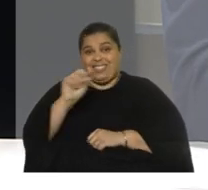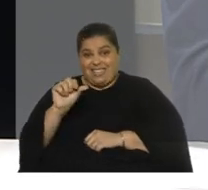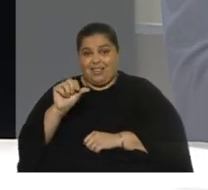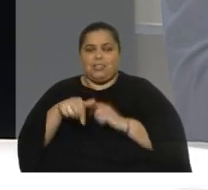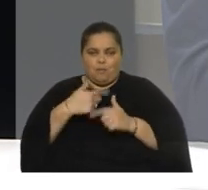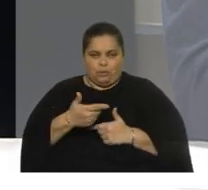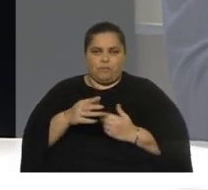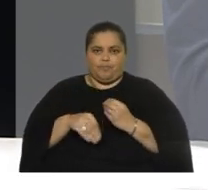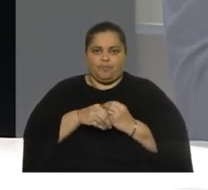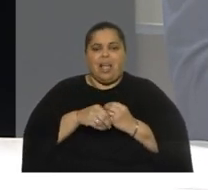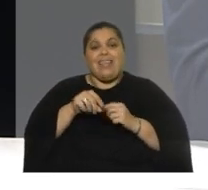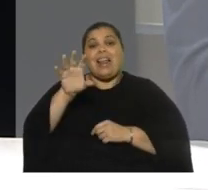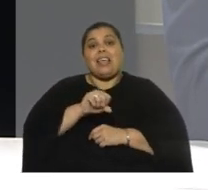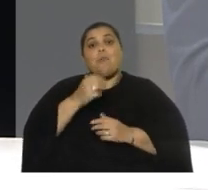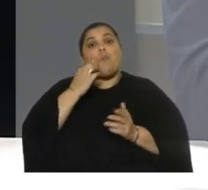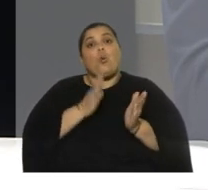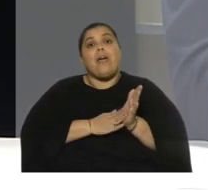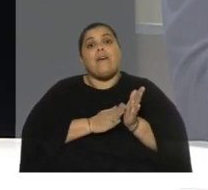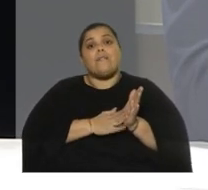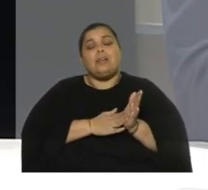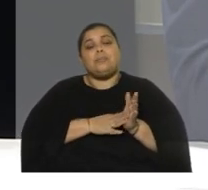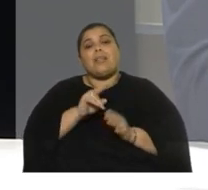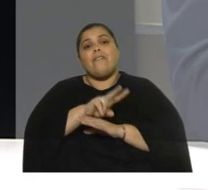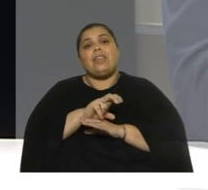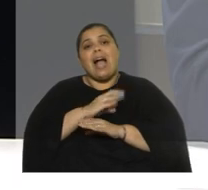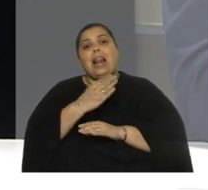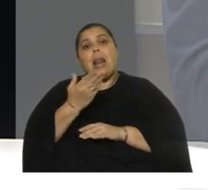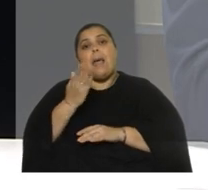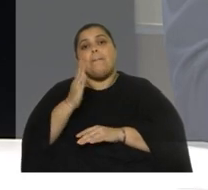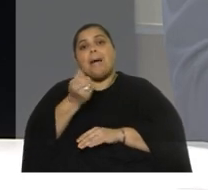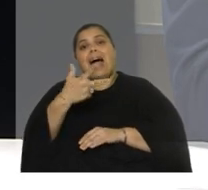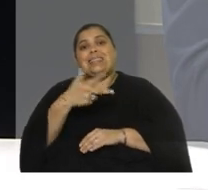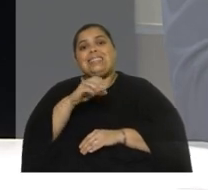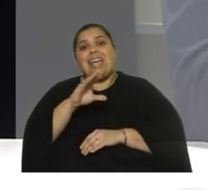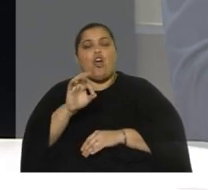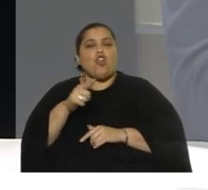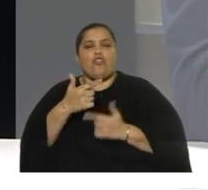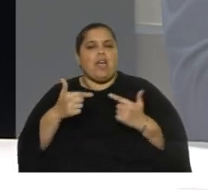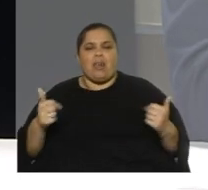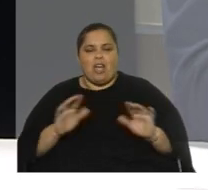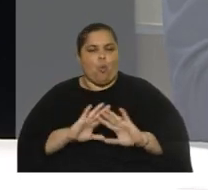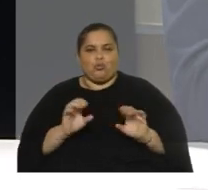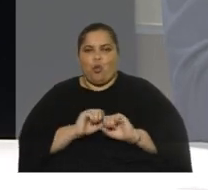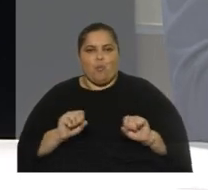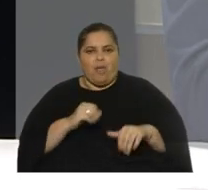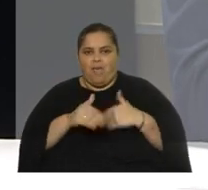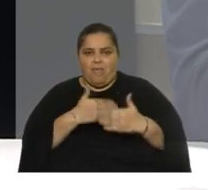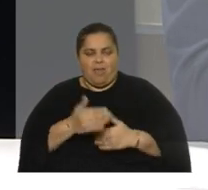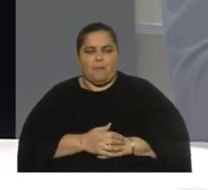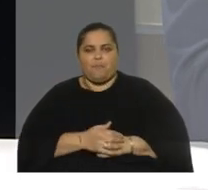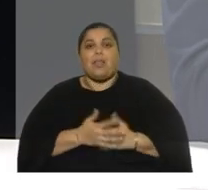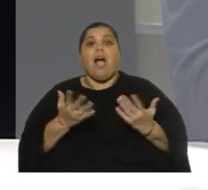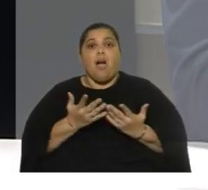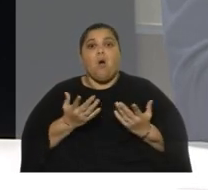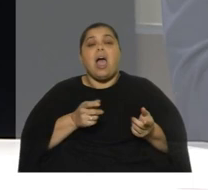que trajimos las pruebas el fiscal Pacheco no tiene recursos y está parado y ahora el impulso nuevo que va a haber la ruta del